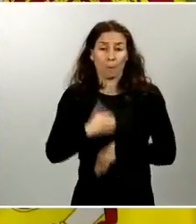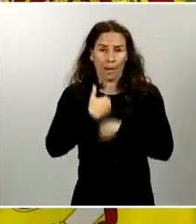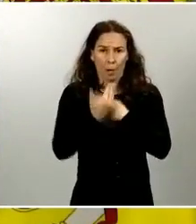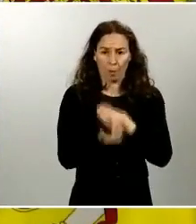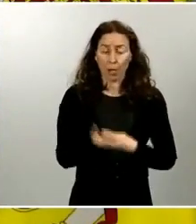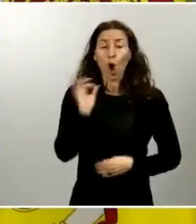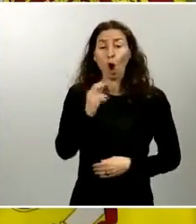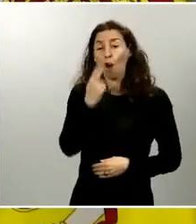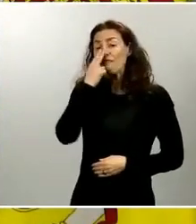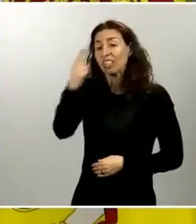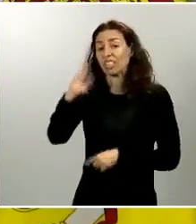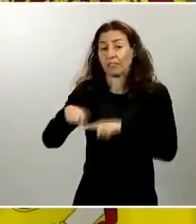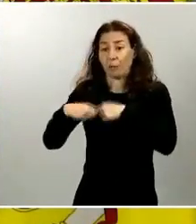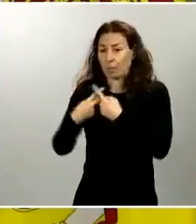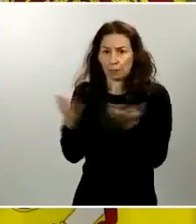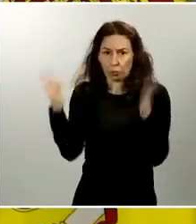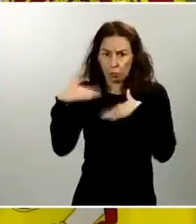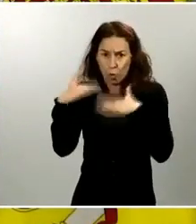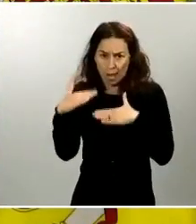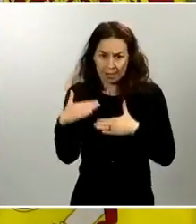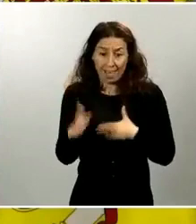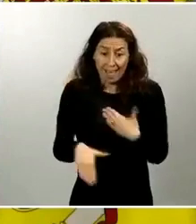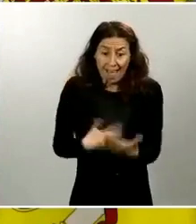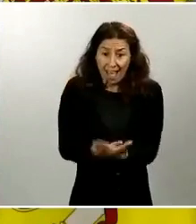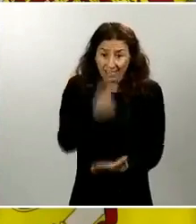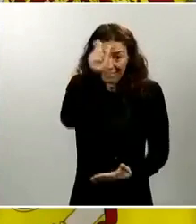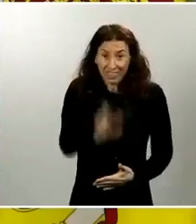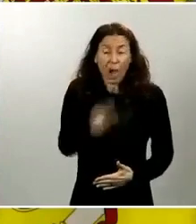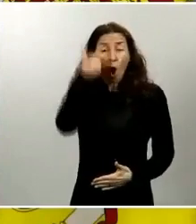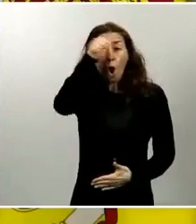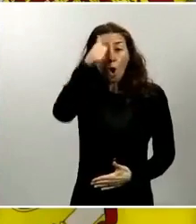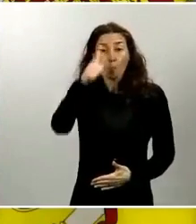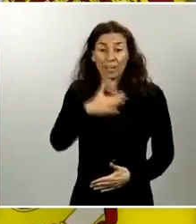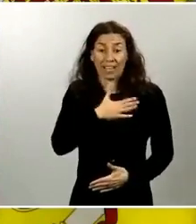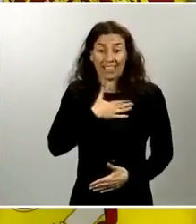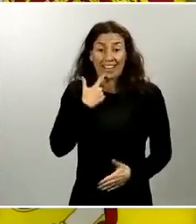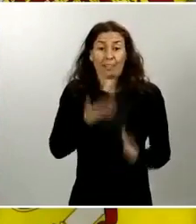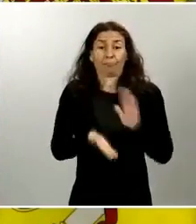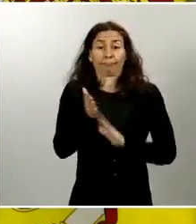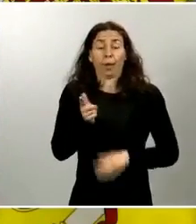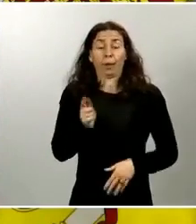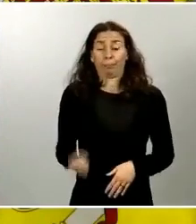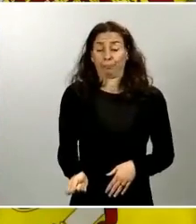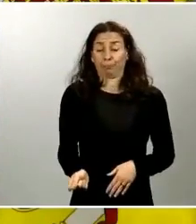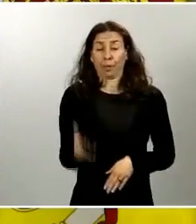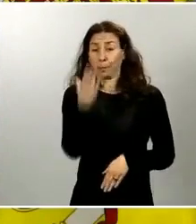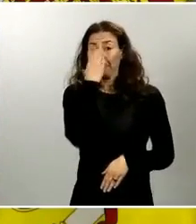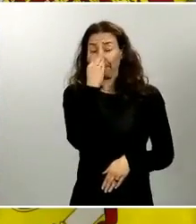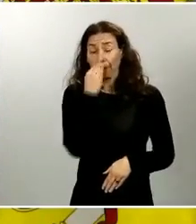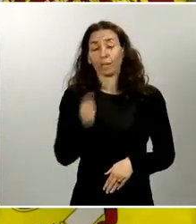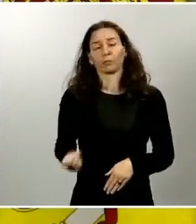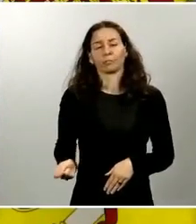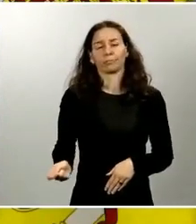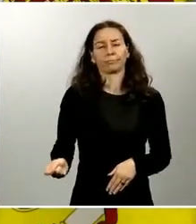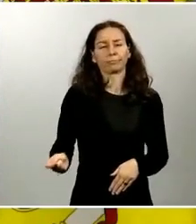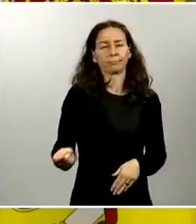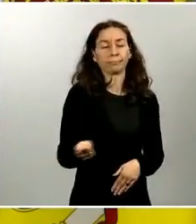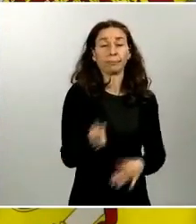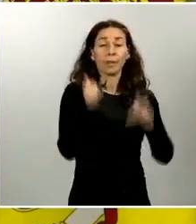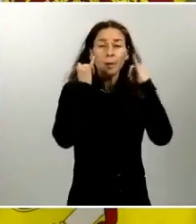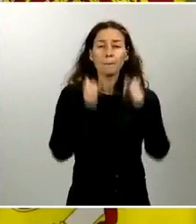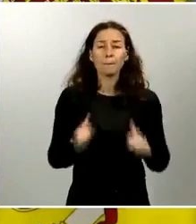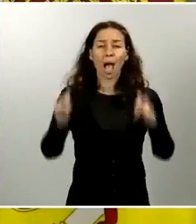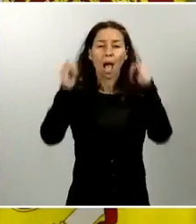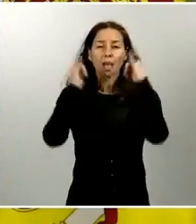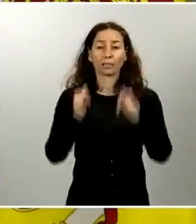Incluso, se ha localizado un hombre que con la excusa de sacar a su perro se dio un paseo de más de 45 minutos por las playas de